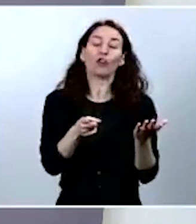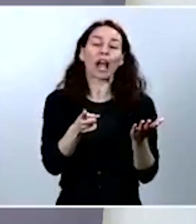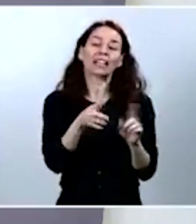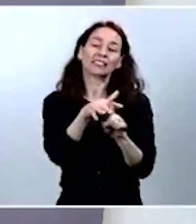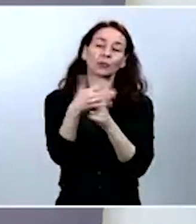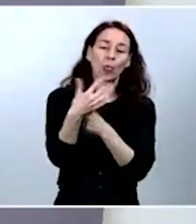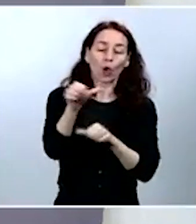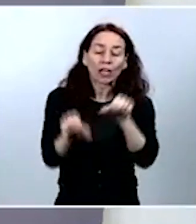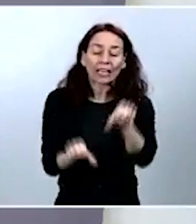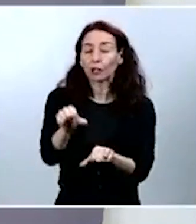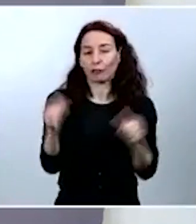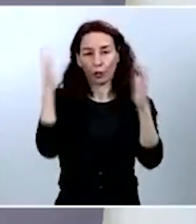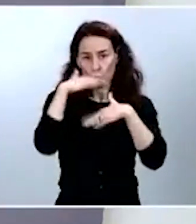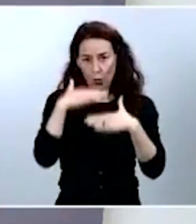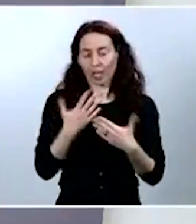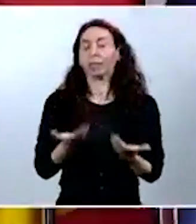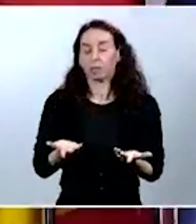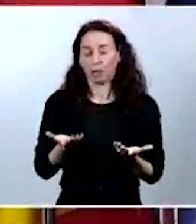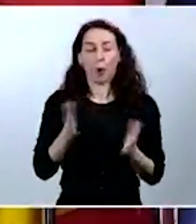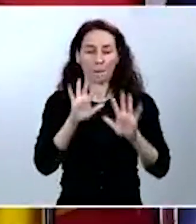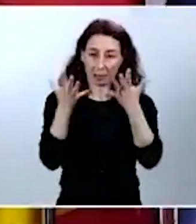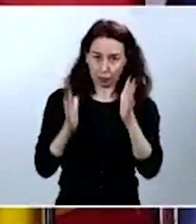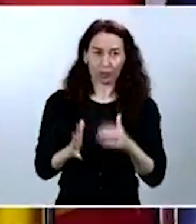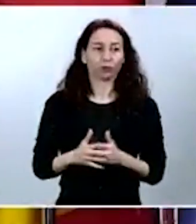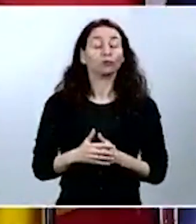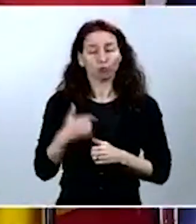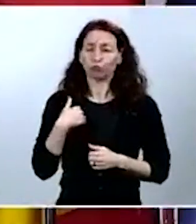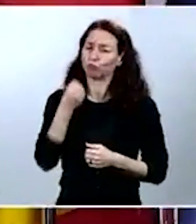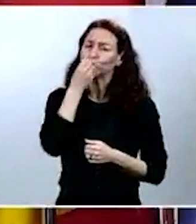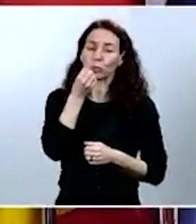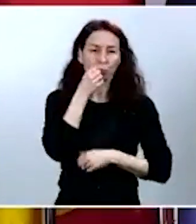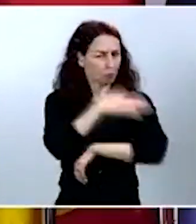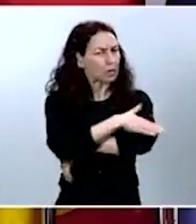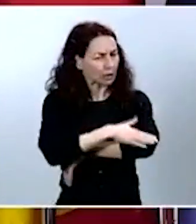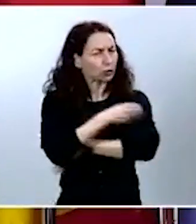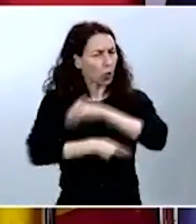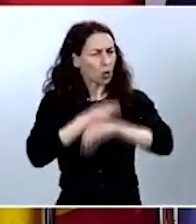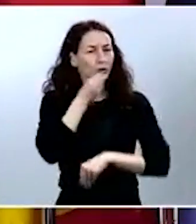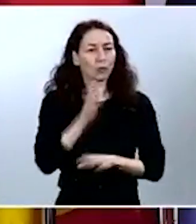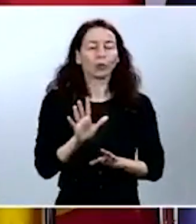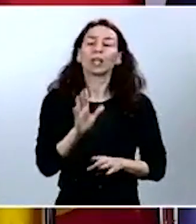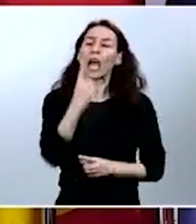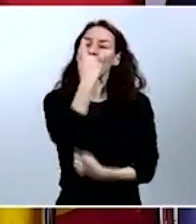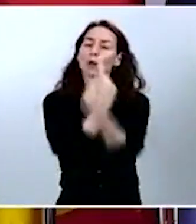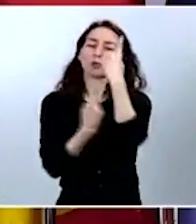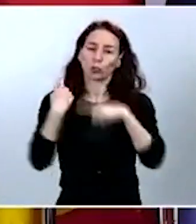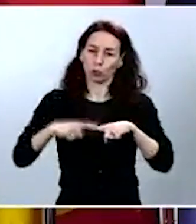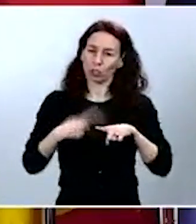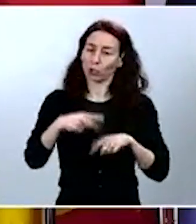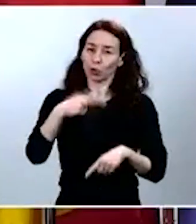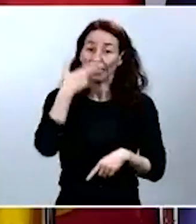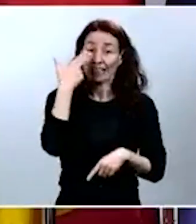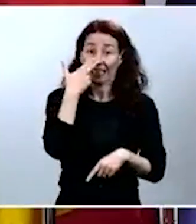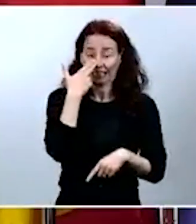tampoco es tan importante. Yo creo que es así. Sí, no, no, lo ha hecho muy bien, ministro. Hay un par de cosas que son interesantes también y que son importantes entender.